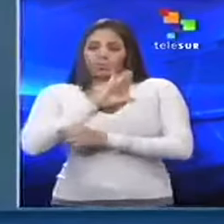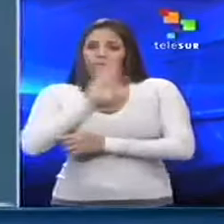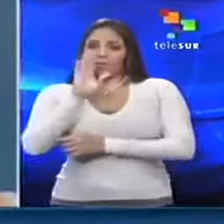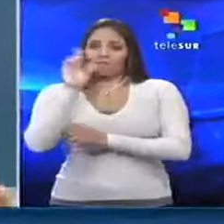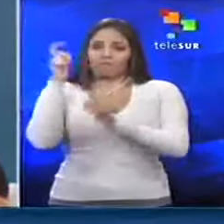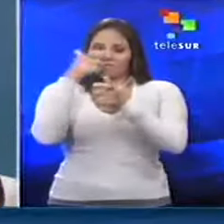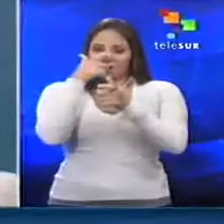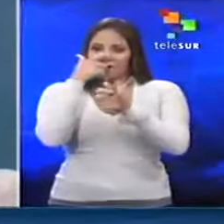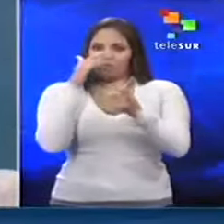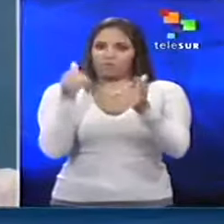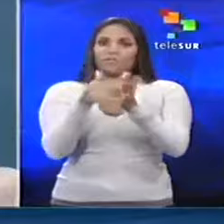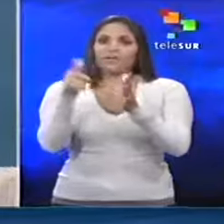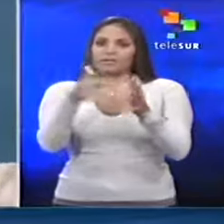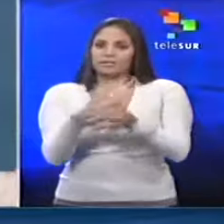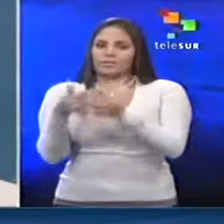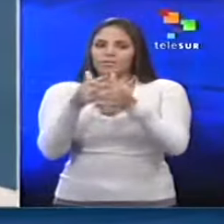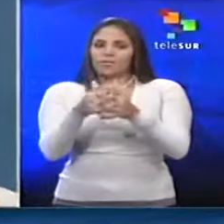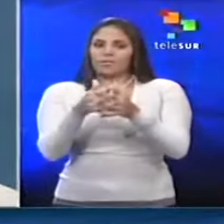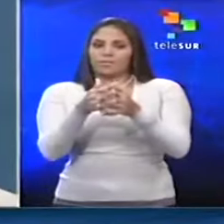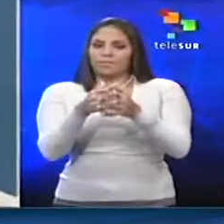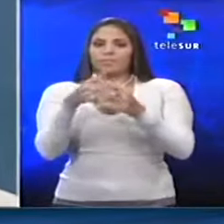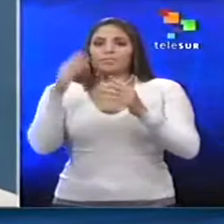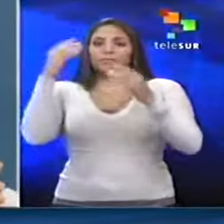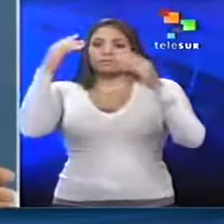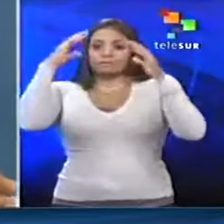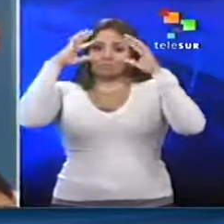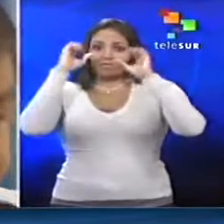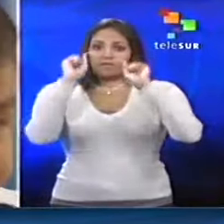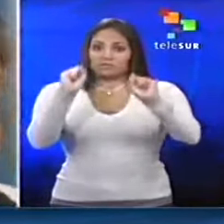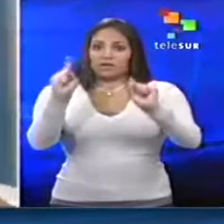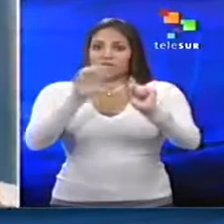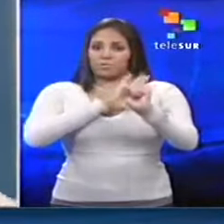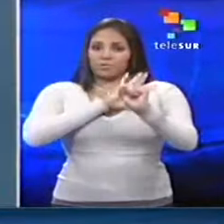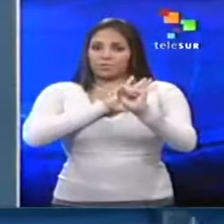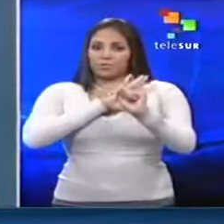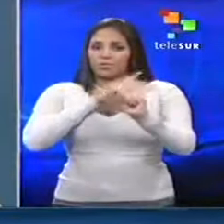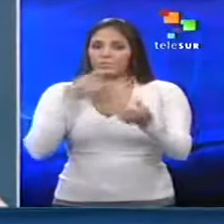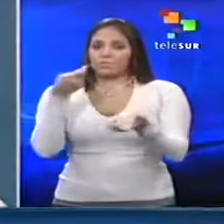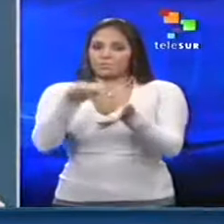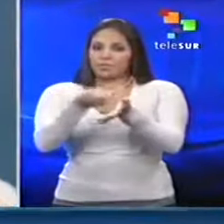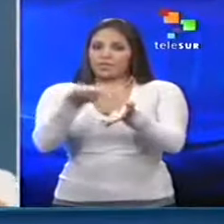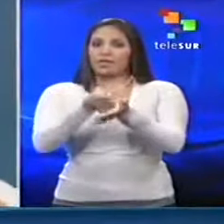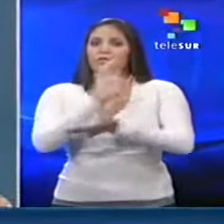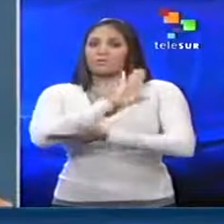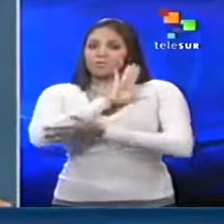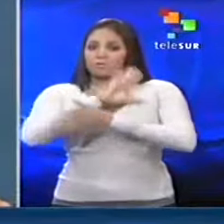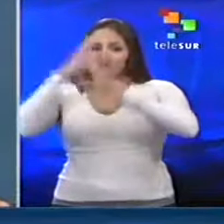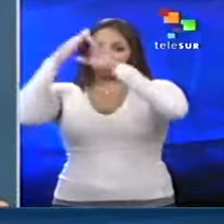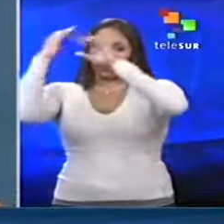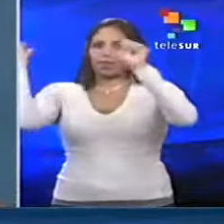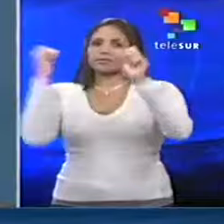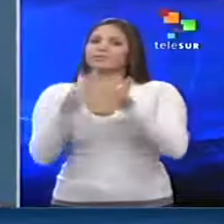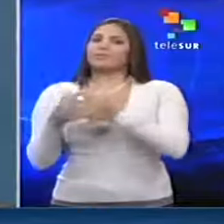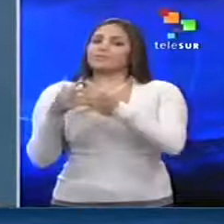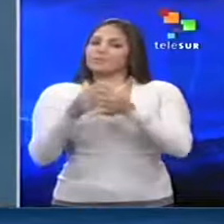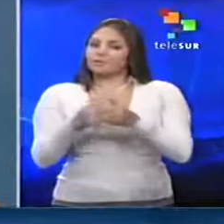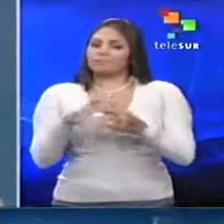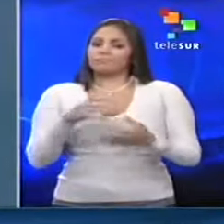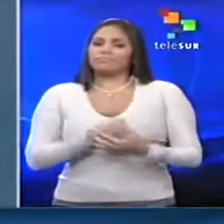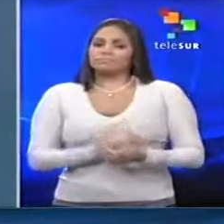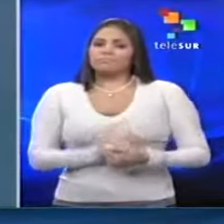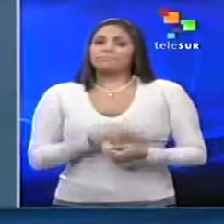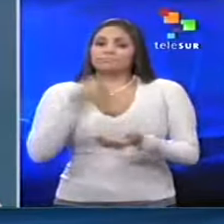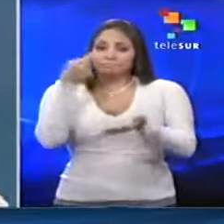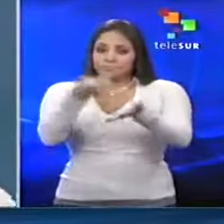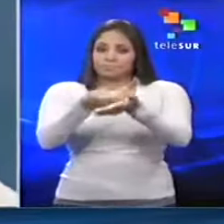Los servicios de inteligencia actuaban dispersamente, muchas veces financiados por la propia embajada de Estados Unidos, aunque no lo crean. Recibían